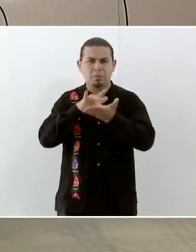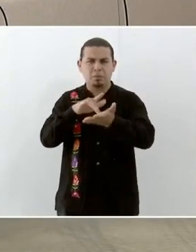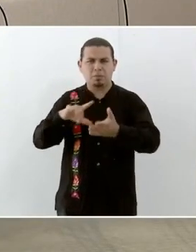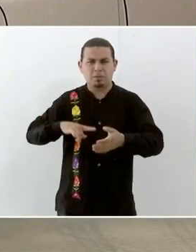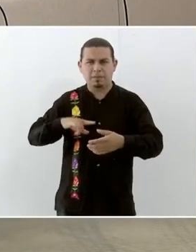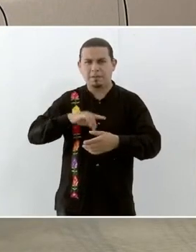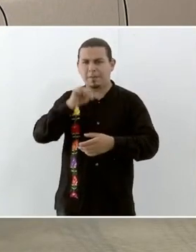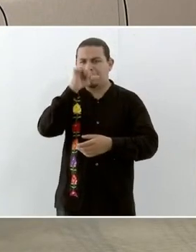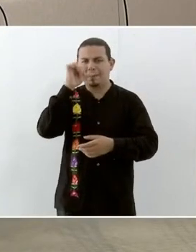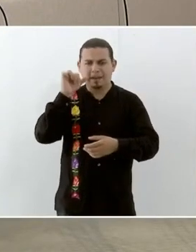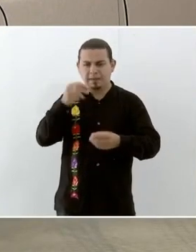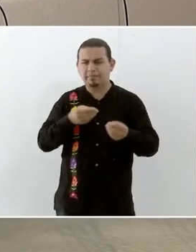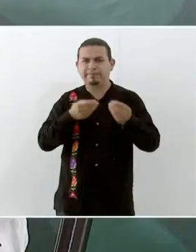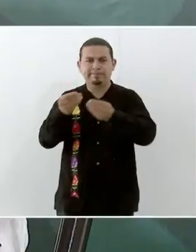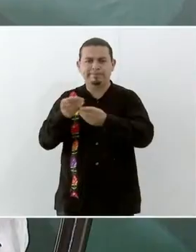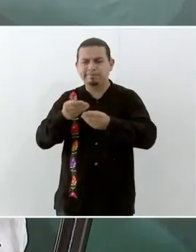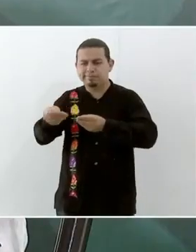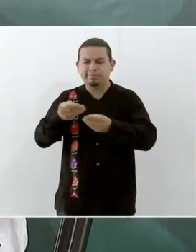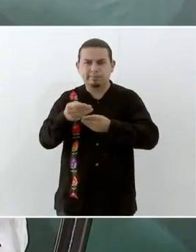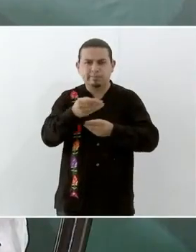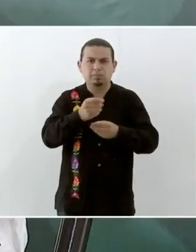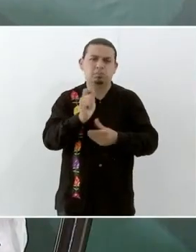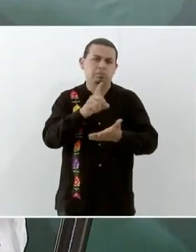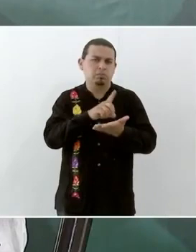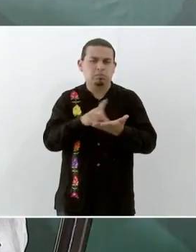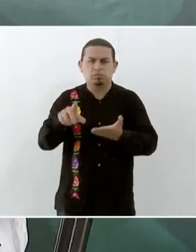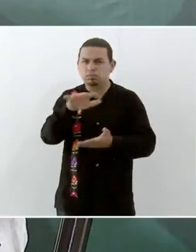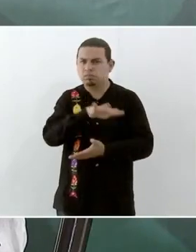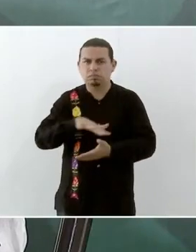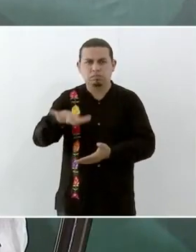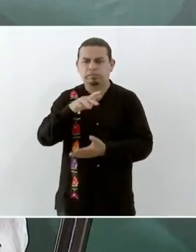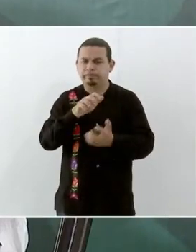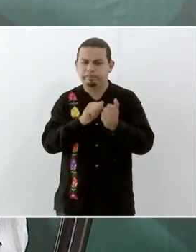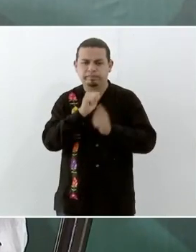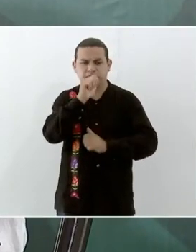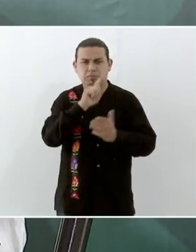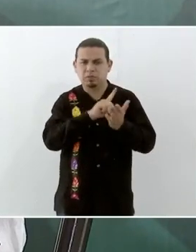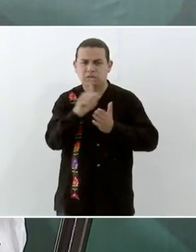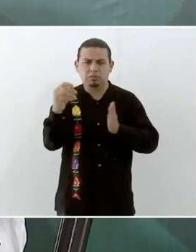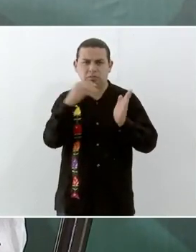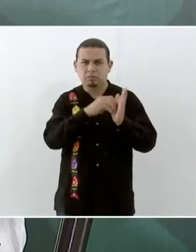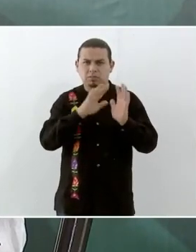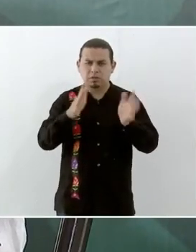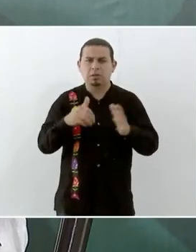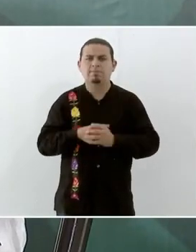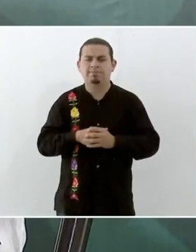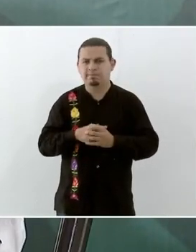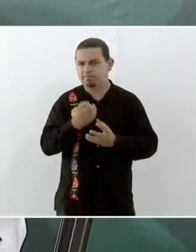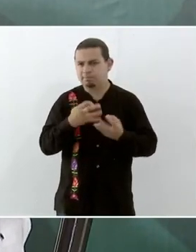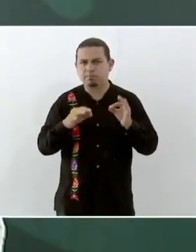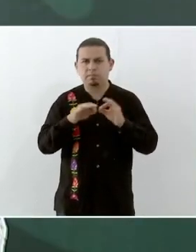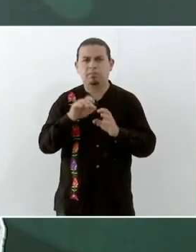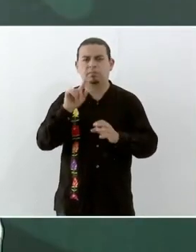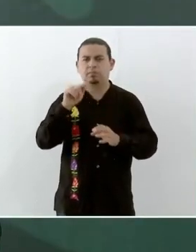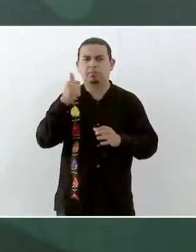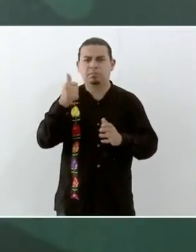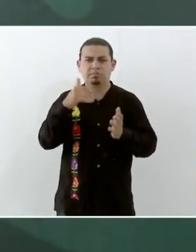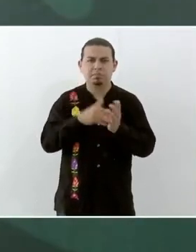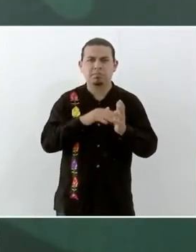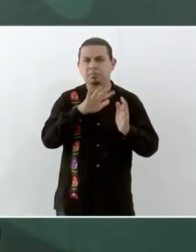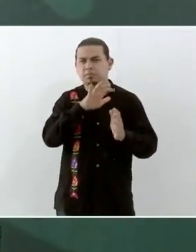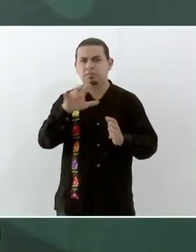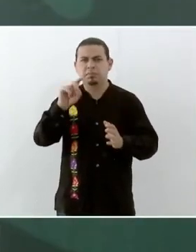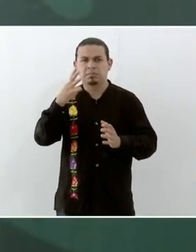programa que es un derecho constitucional 67.539